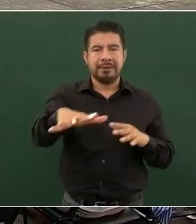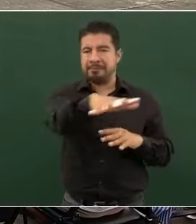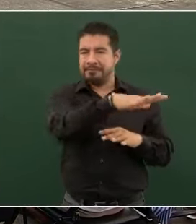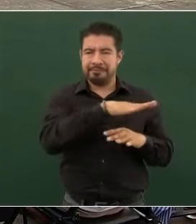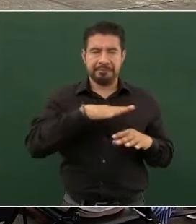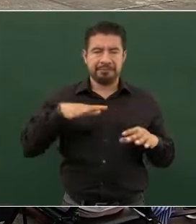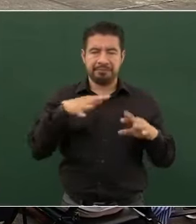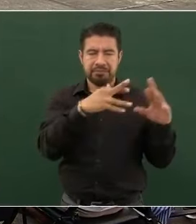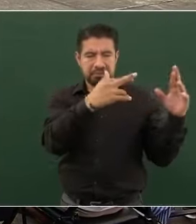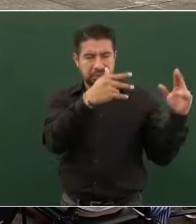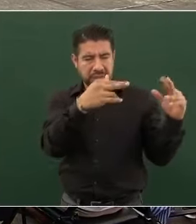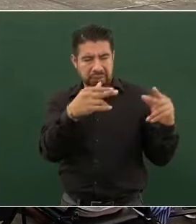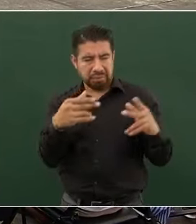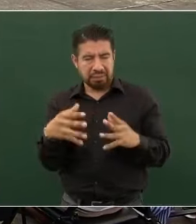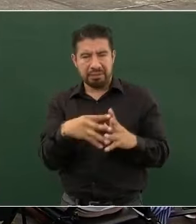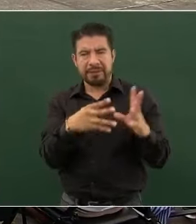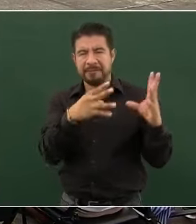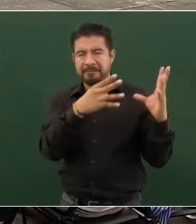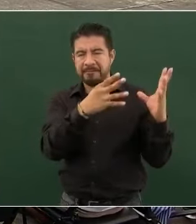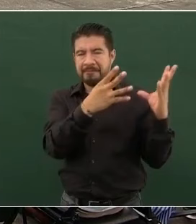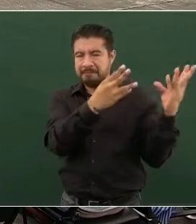en el pasado.